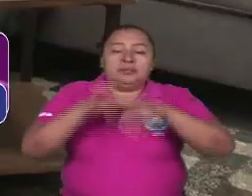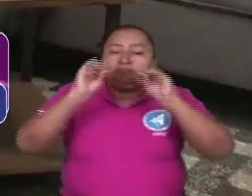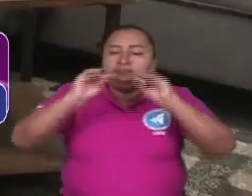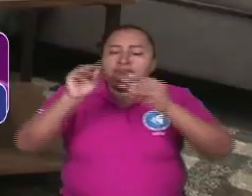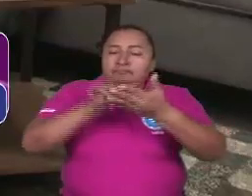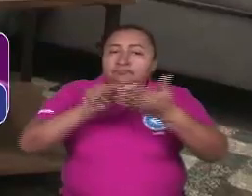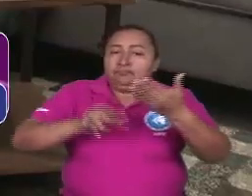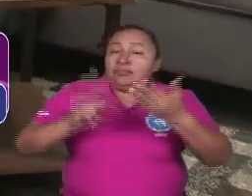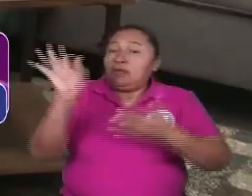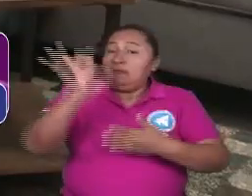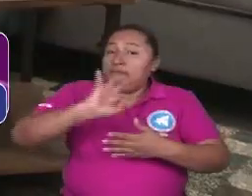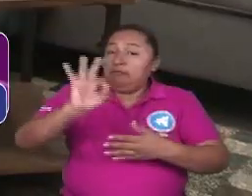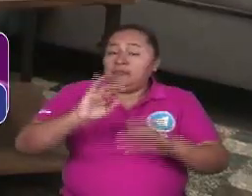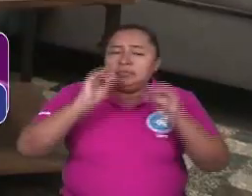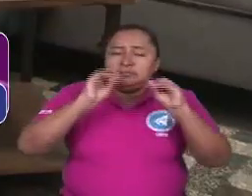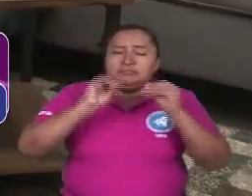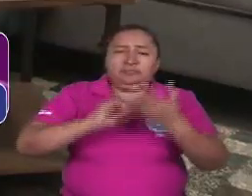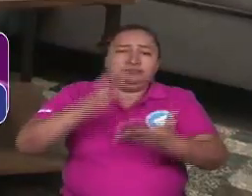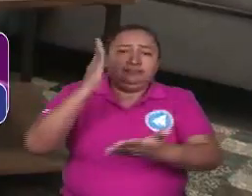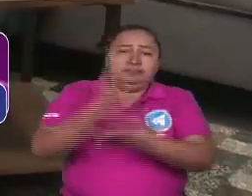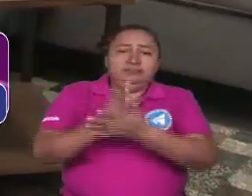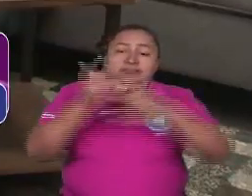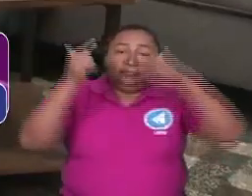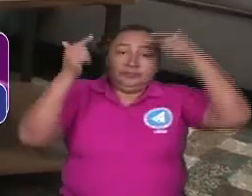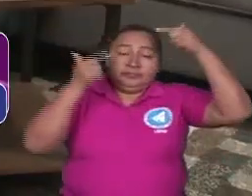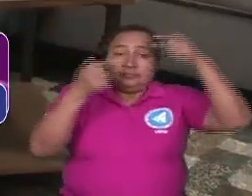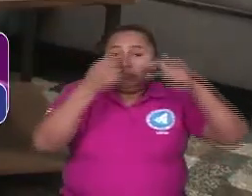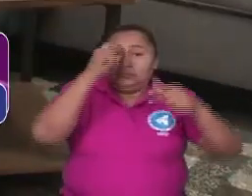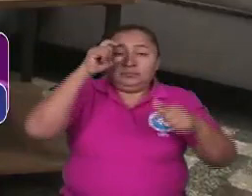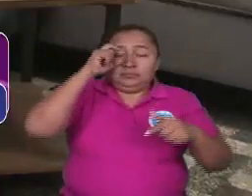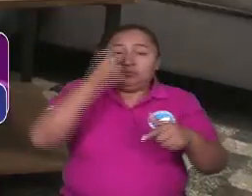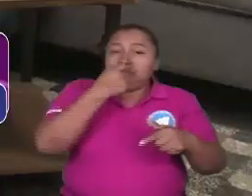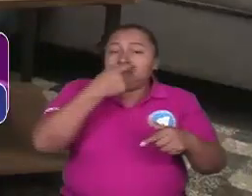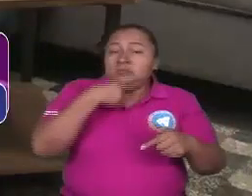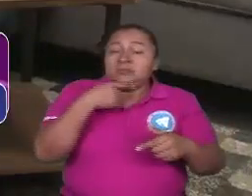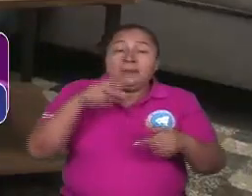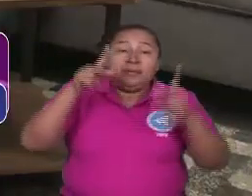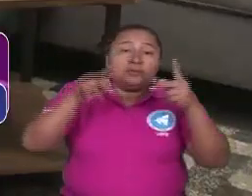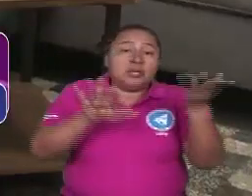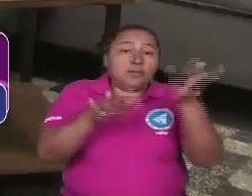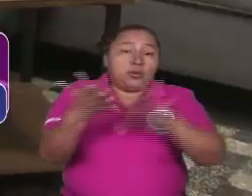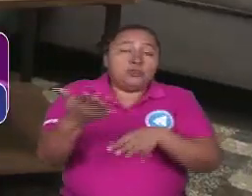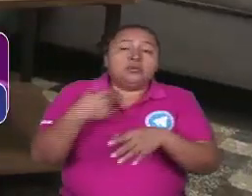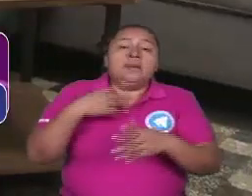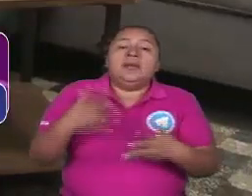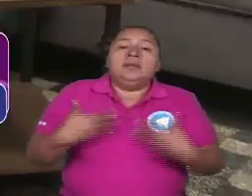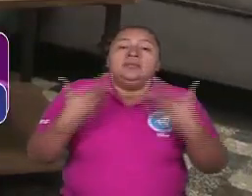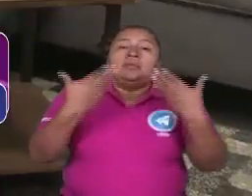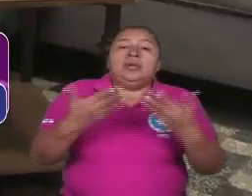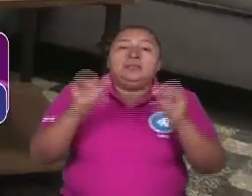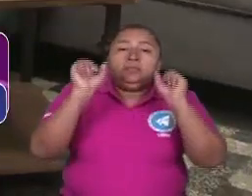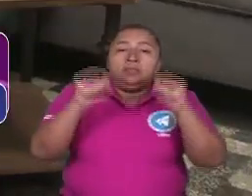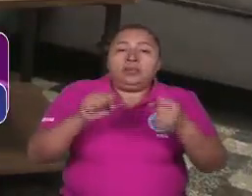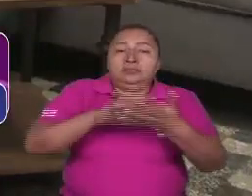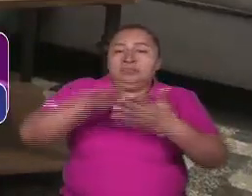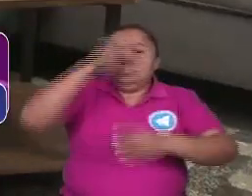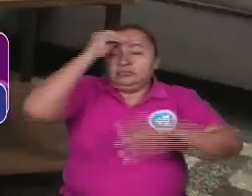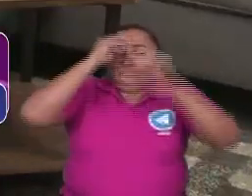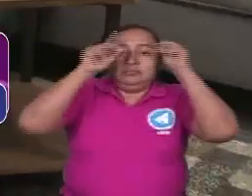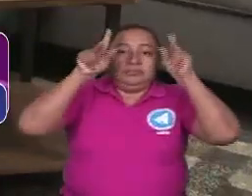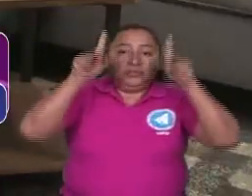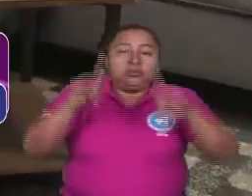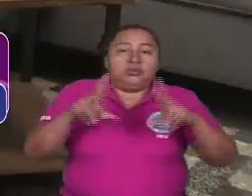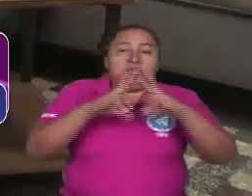estratégico que era el mandato de Sandin y de Carlos Fonseca, y los héroes de la revolución, para poderle dar las capacidades a la población de